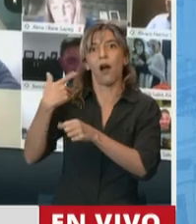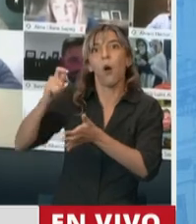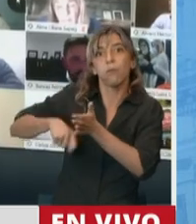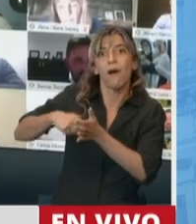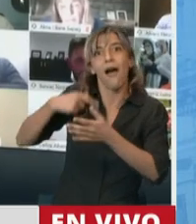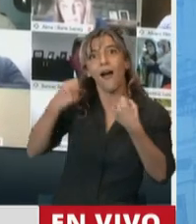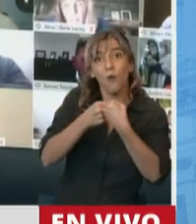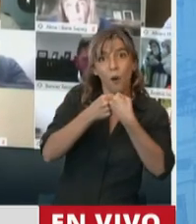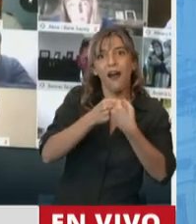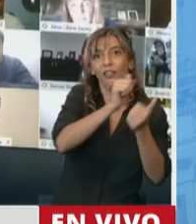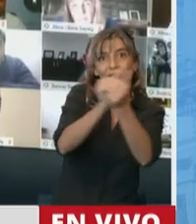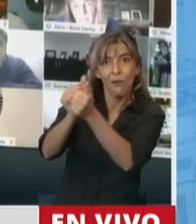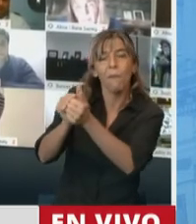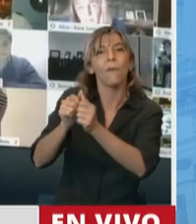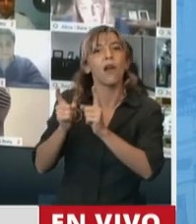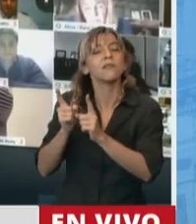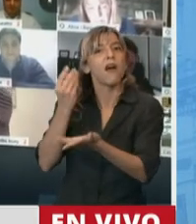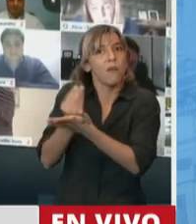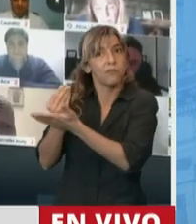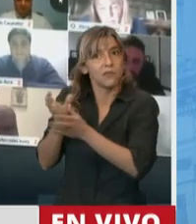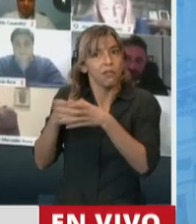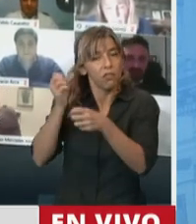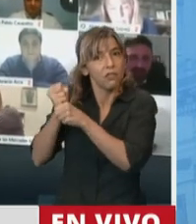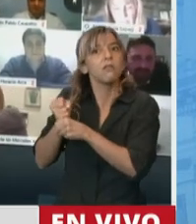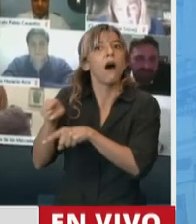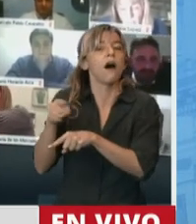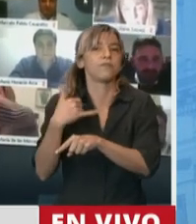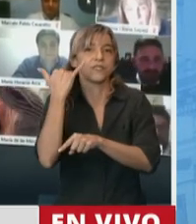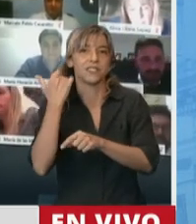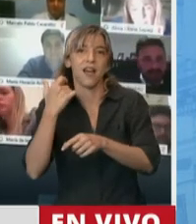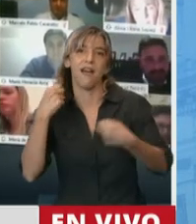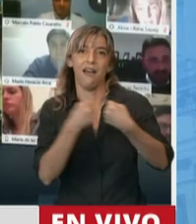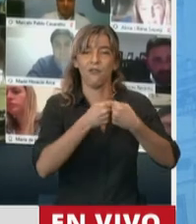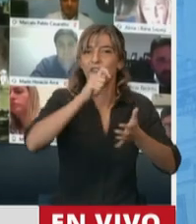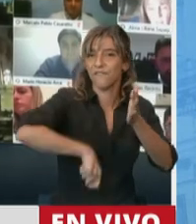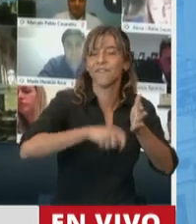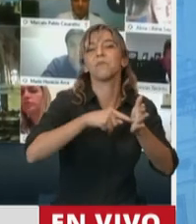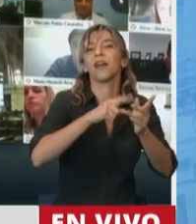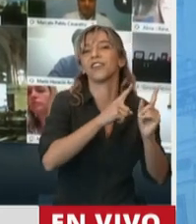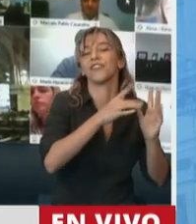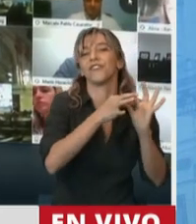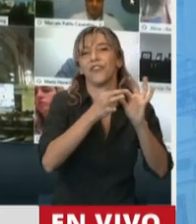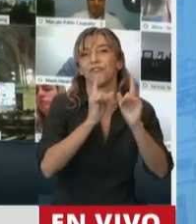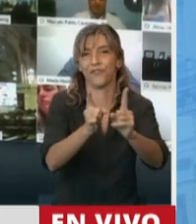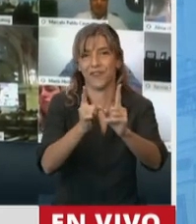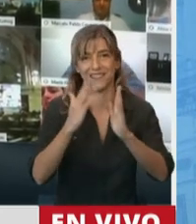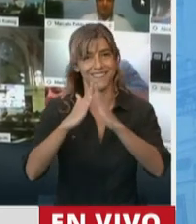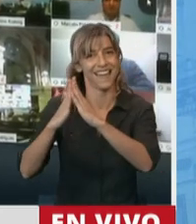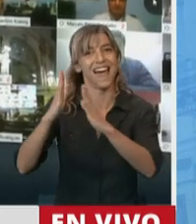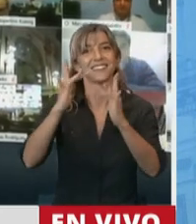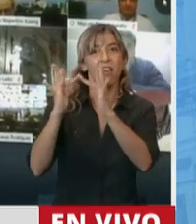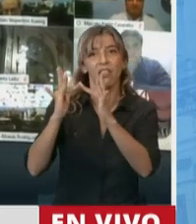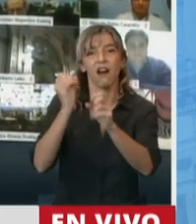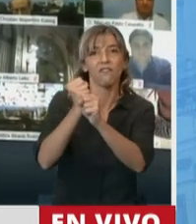promuevan una mayor conciliación entre la vida laboral y la vida familiar y también la corresponsabilidad, como decía hace un